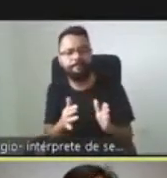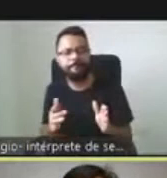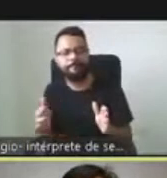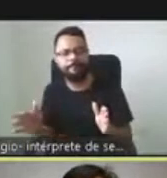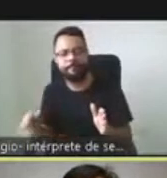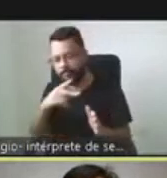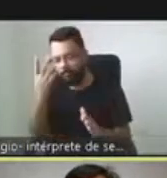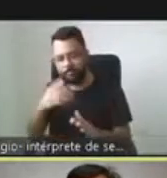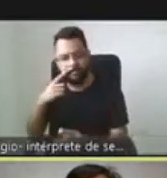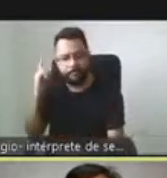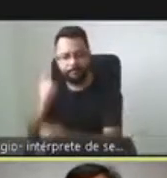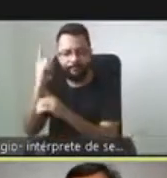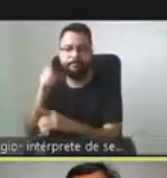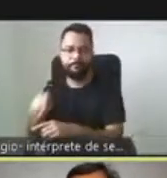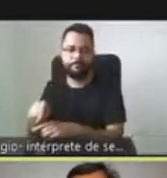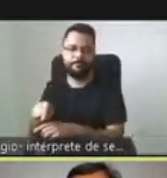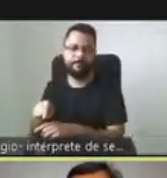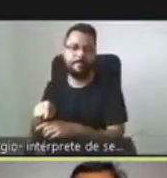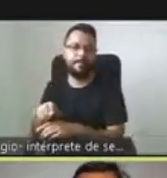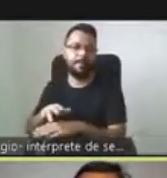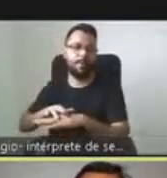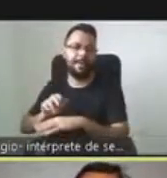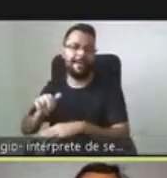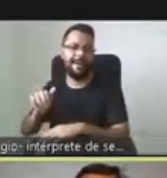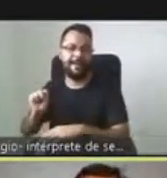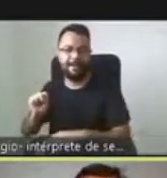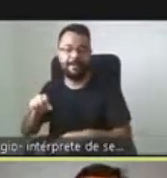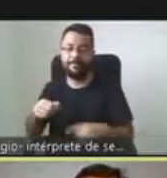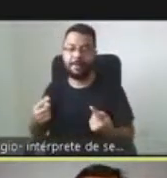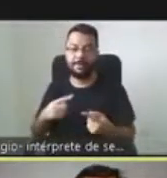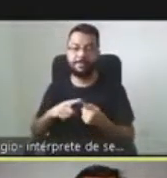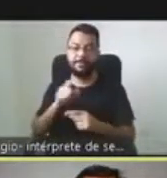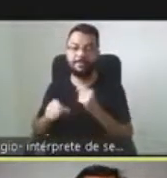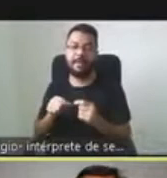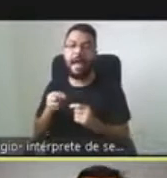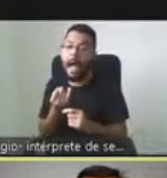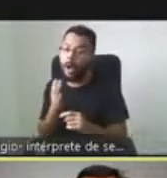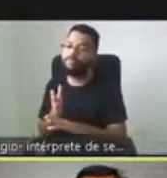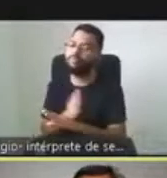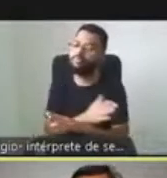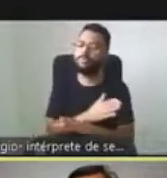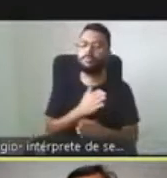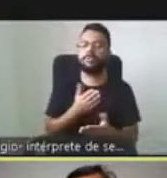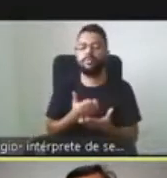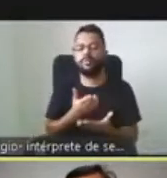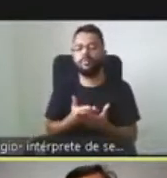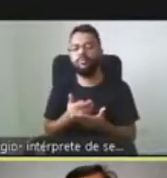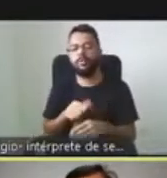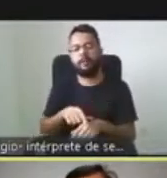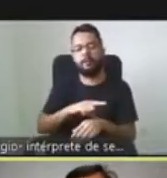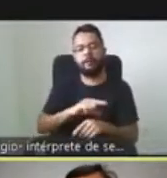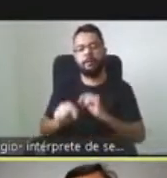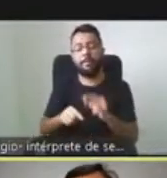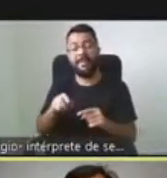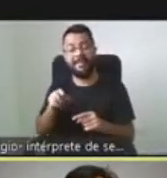reciba un diagnóstico. Sin embargo, como les dije, son hallazgos preliminares, por lo que muy probablemente cuando se tenga la data